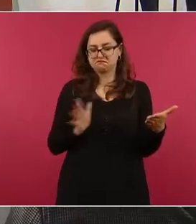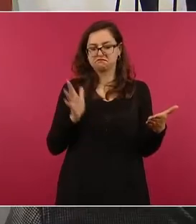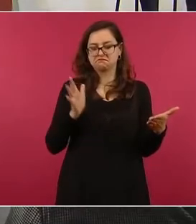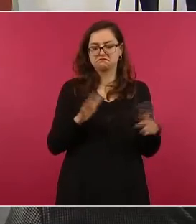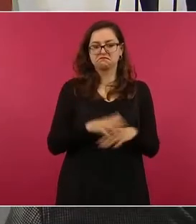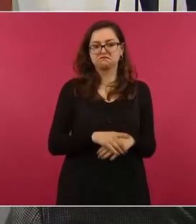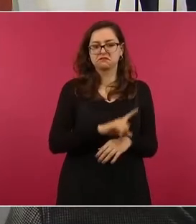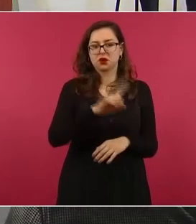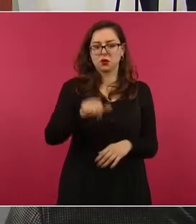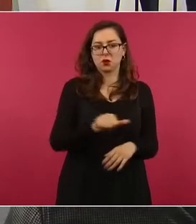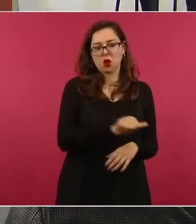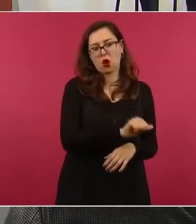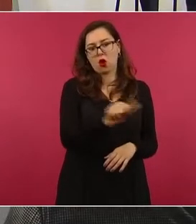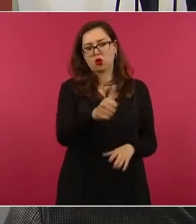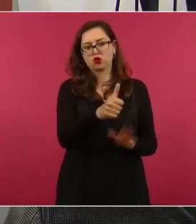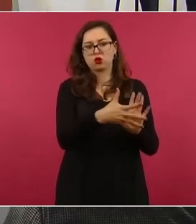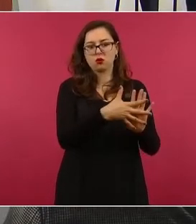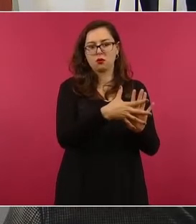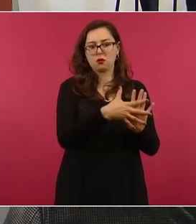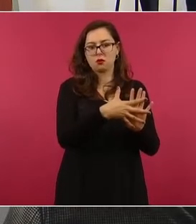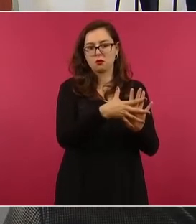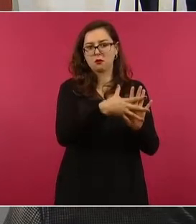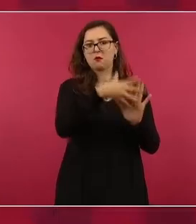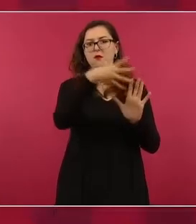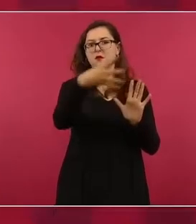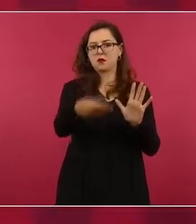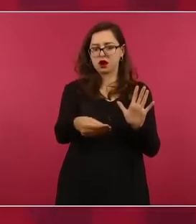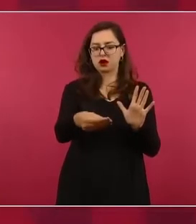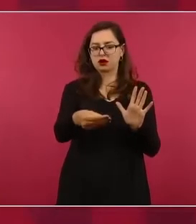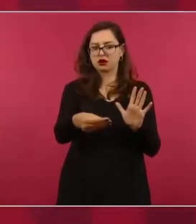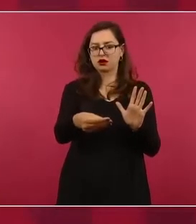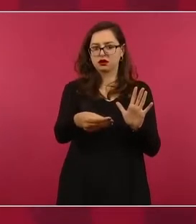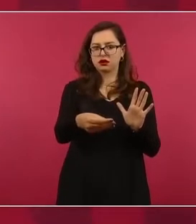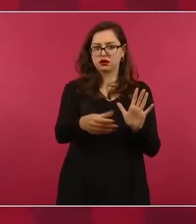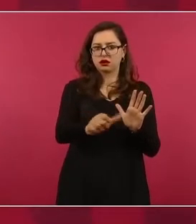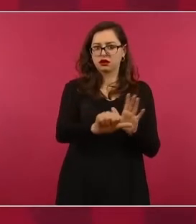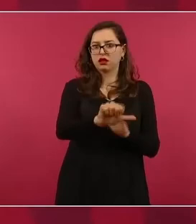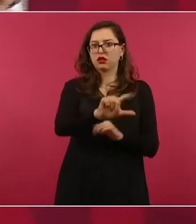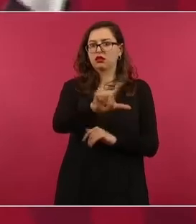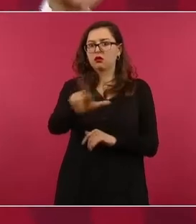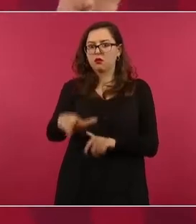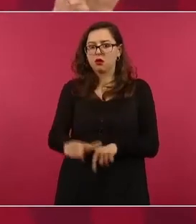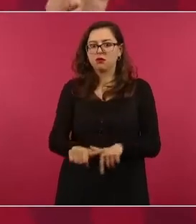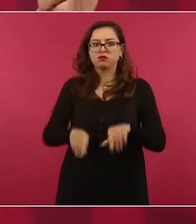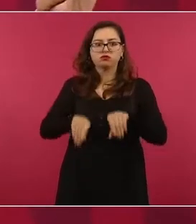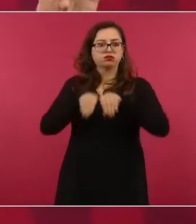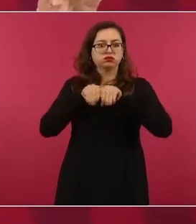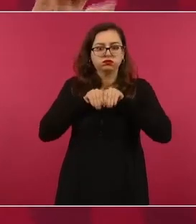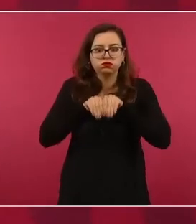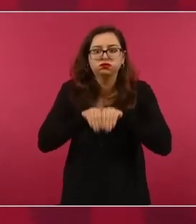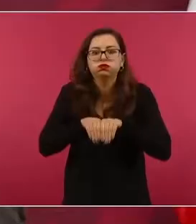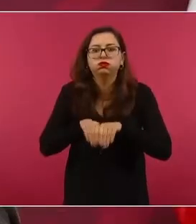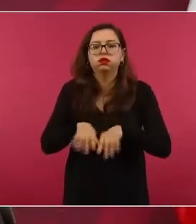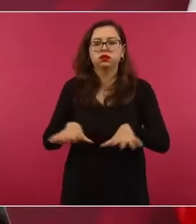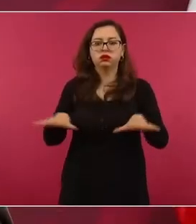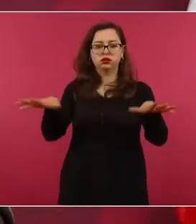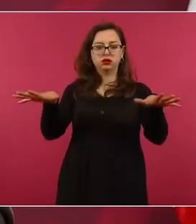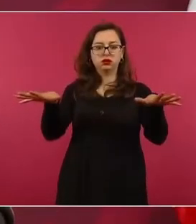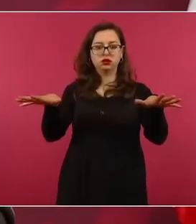articulista y luego le dan vuelo,